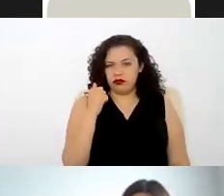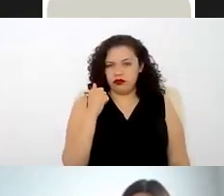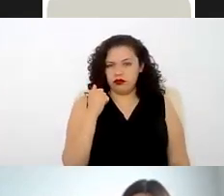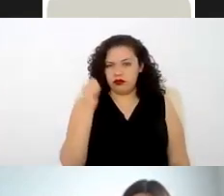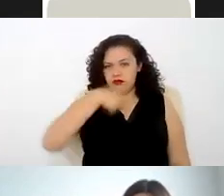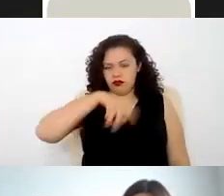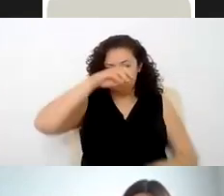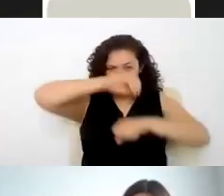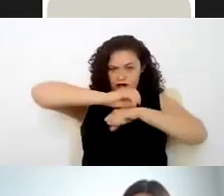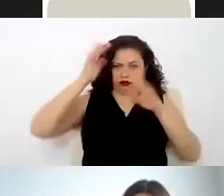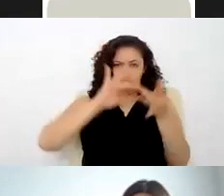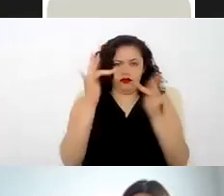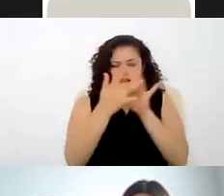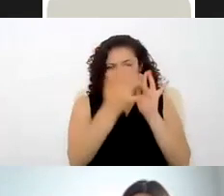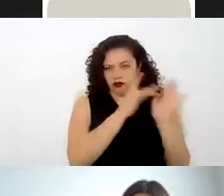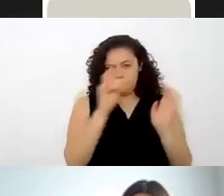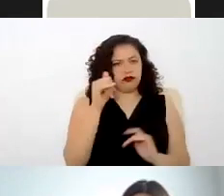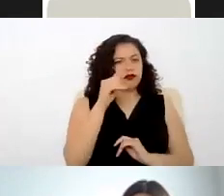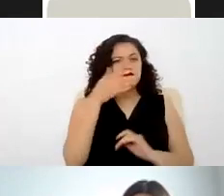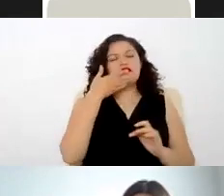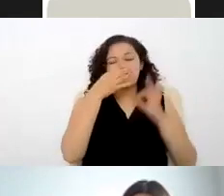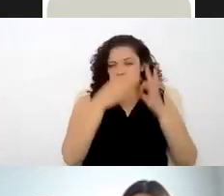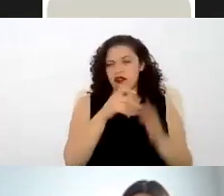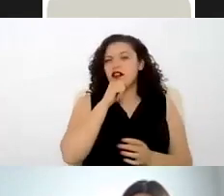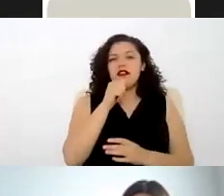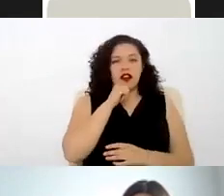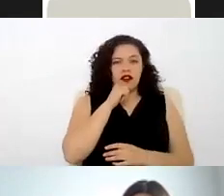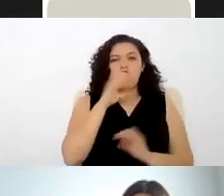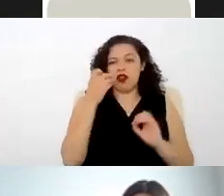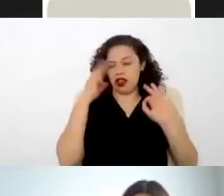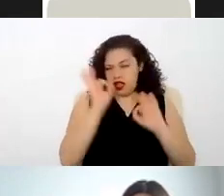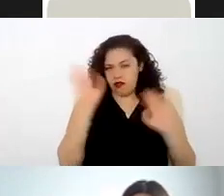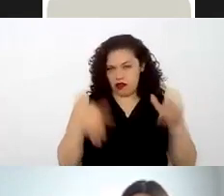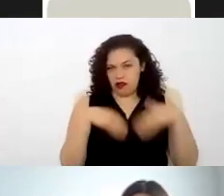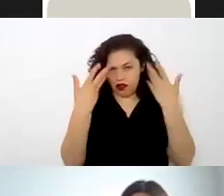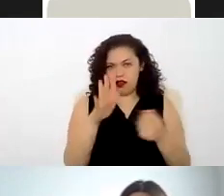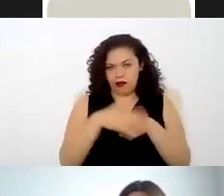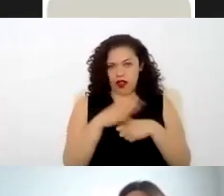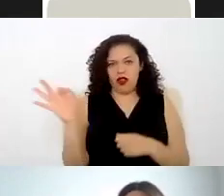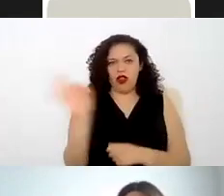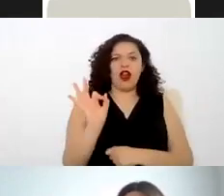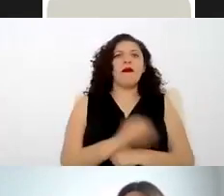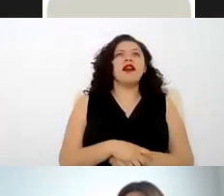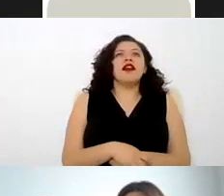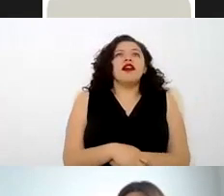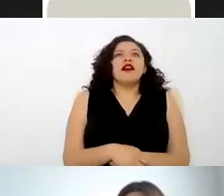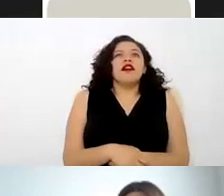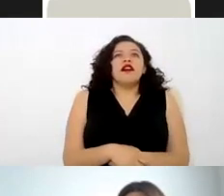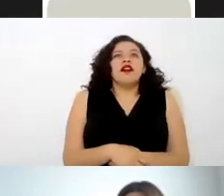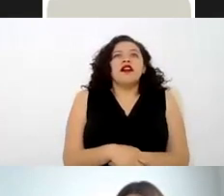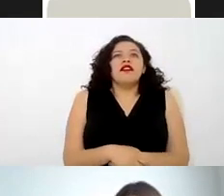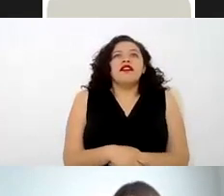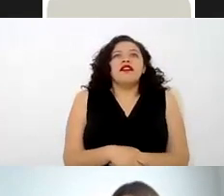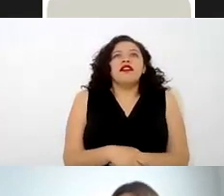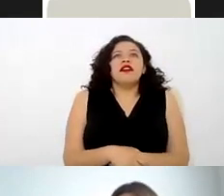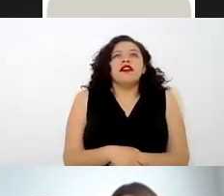establecido todas las relaciones o incluso como vamos a ver más adelante incluso si se pactan digamos disposiciones